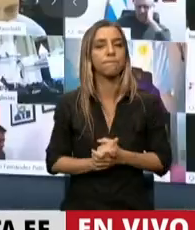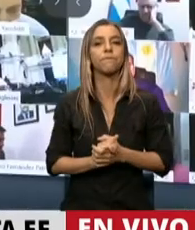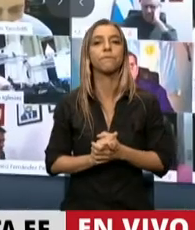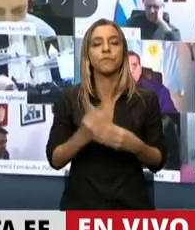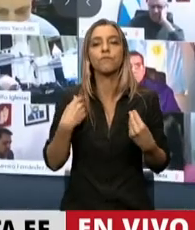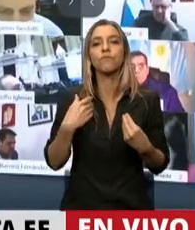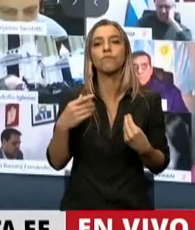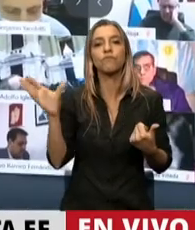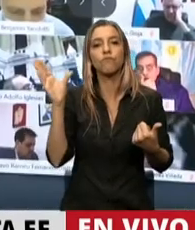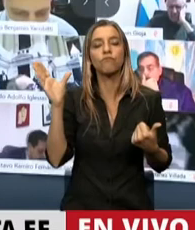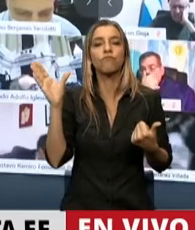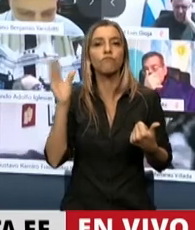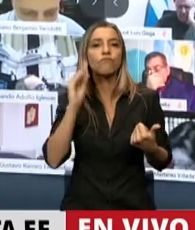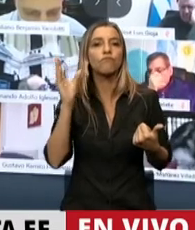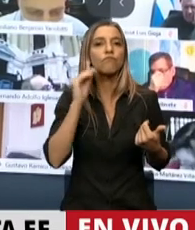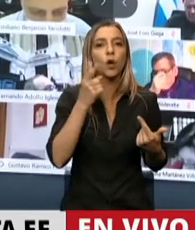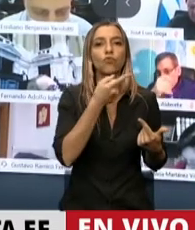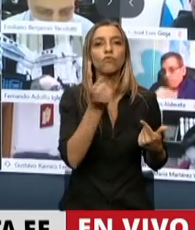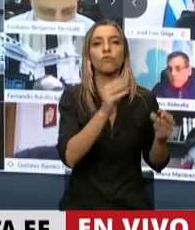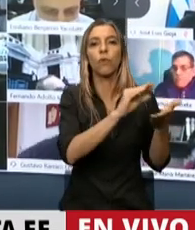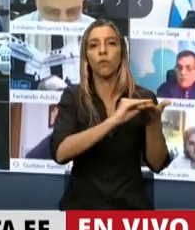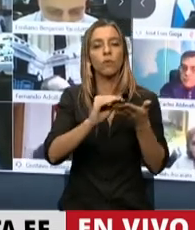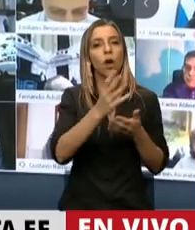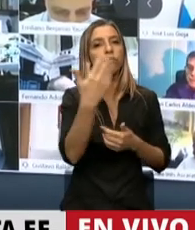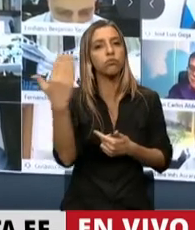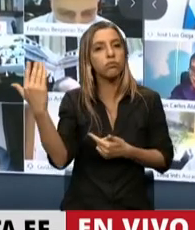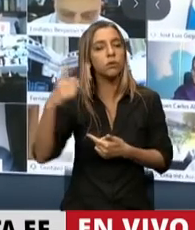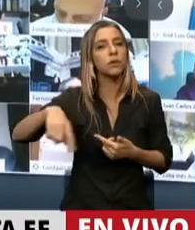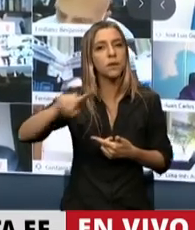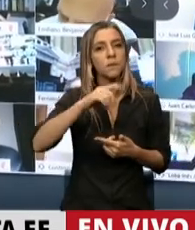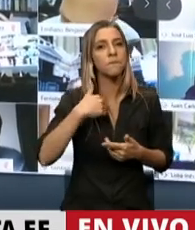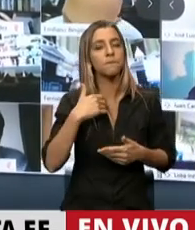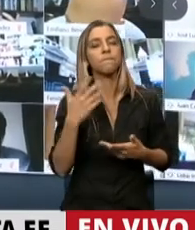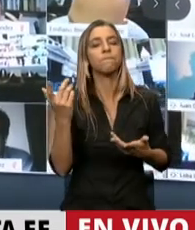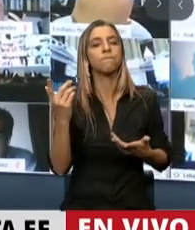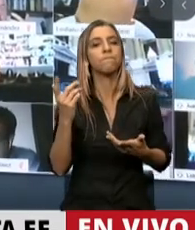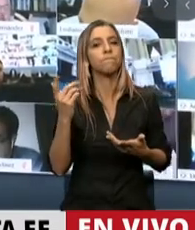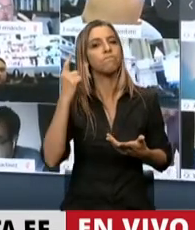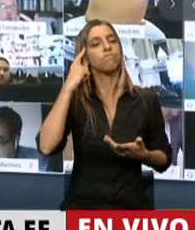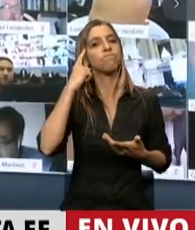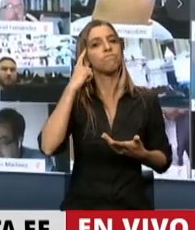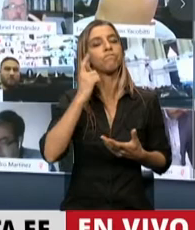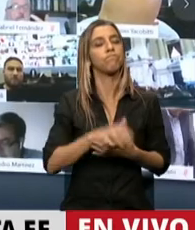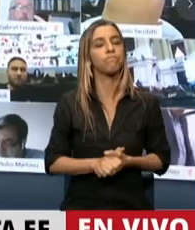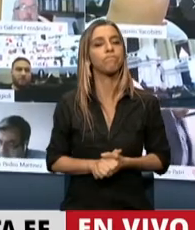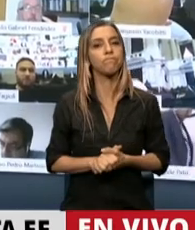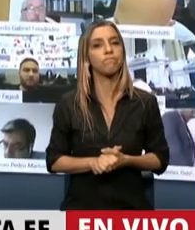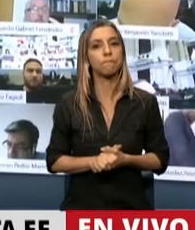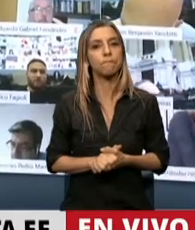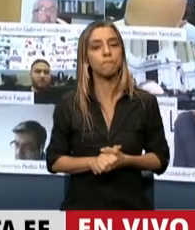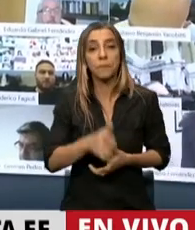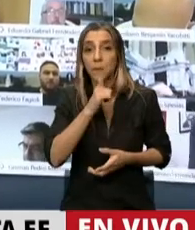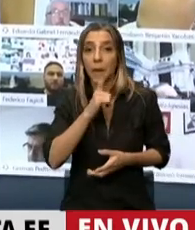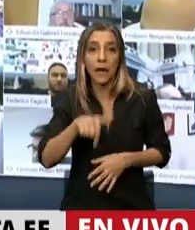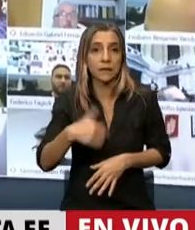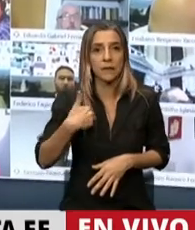a partir de algunos discursos que he escuchado. Creo que lo que tenemos que cuestionar en la Argentina y en el